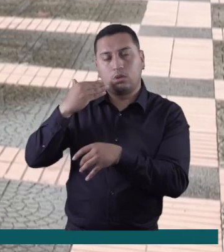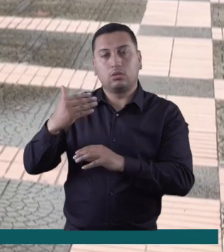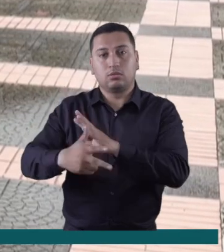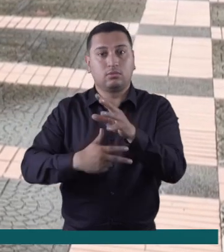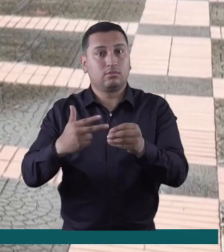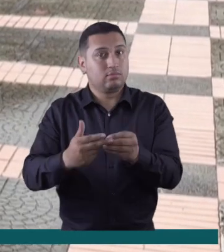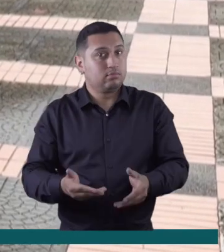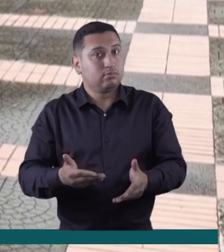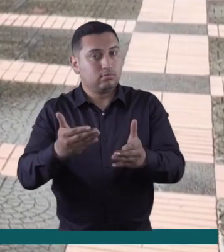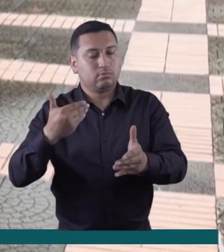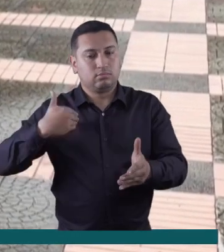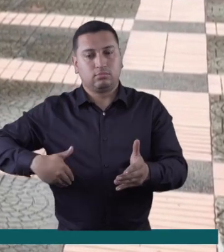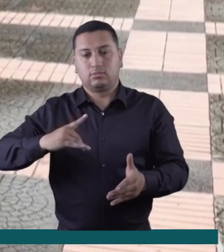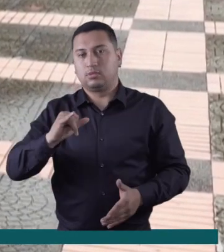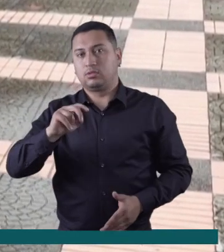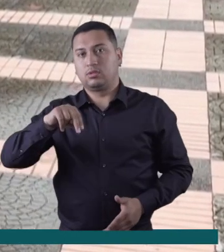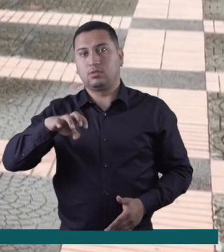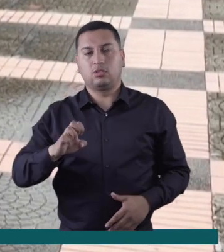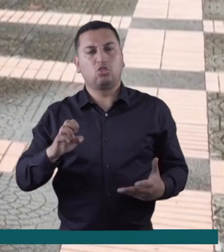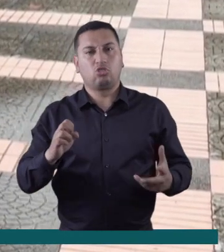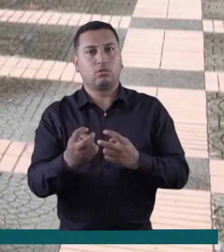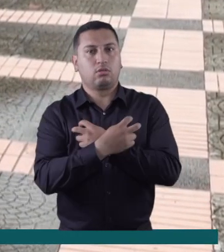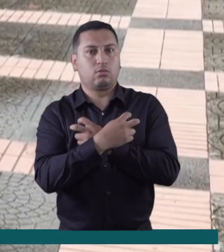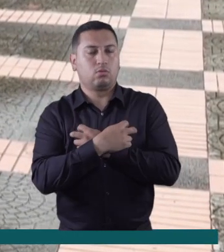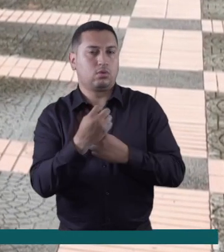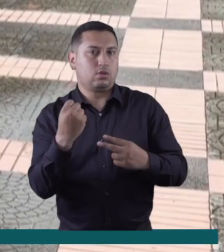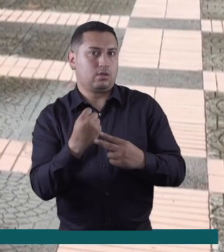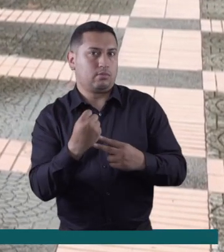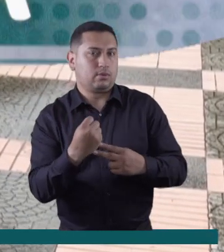Para Enlace 13, informó Dayan Trujillo desde Neiva Huila.